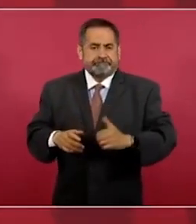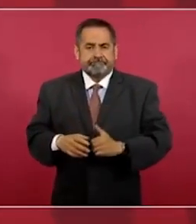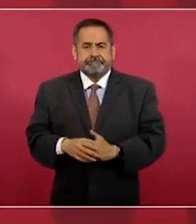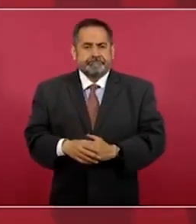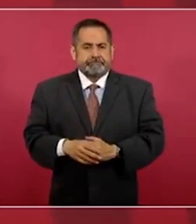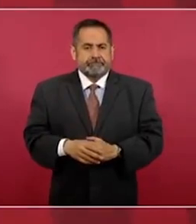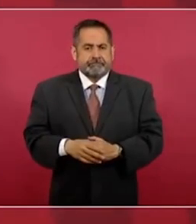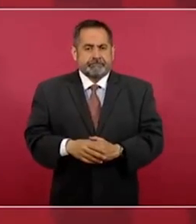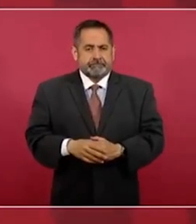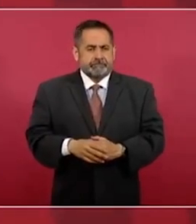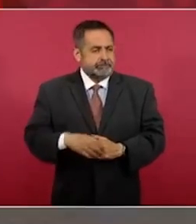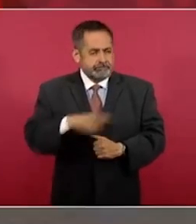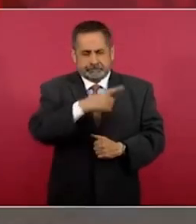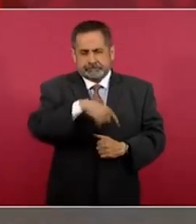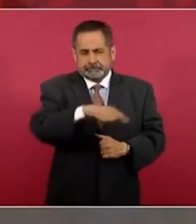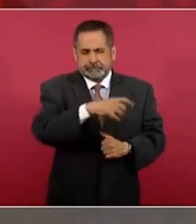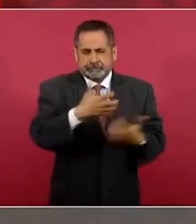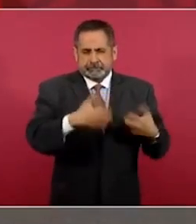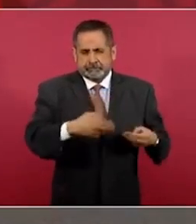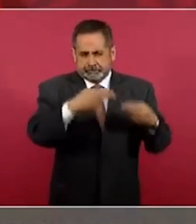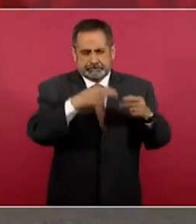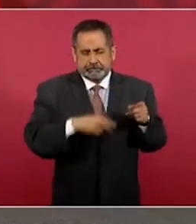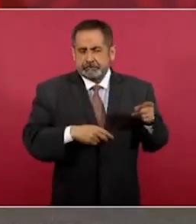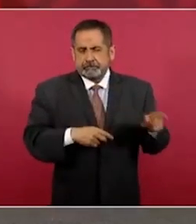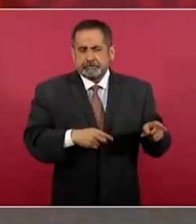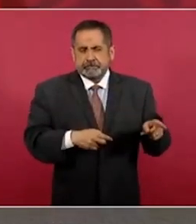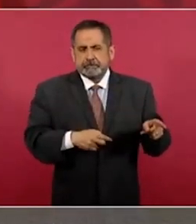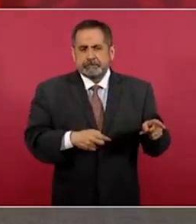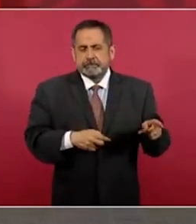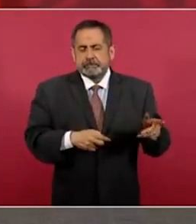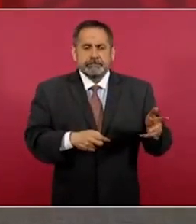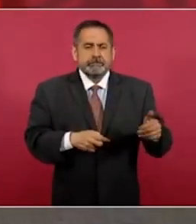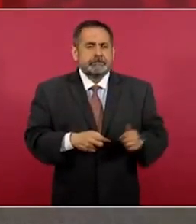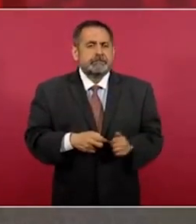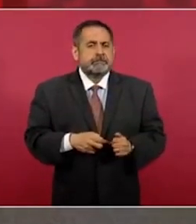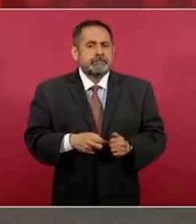Estas empresas y